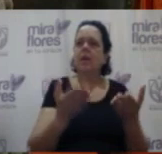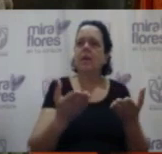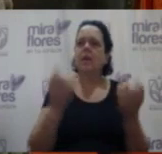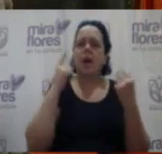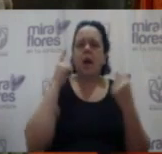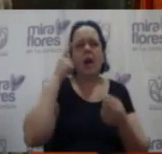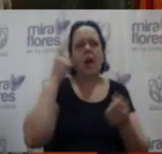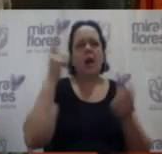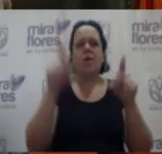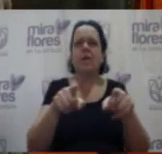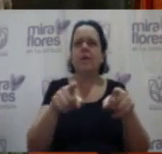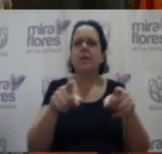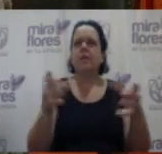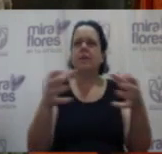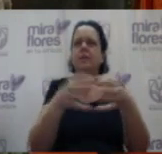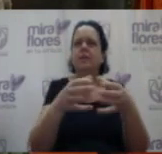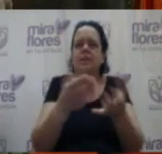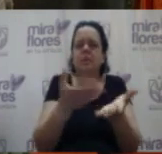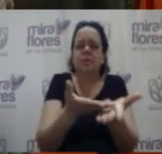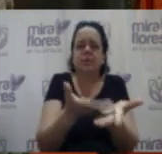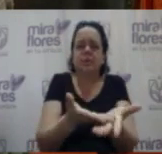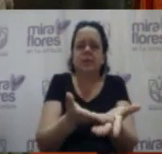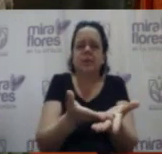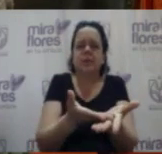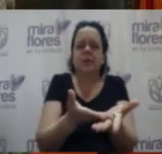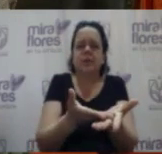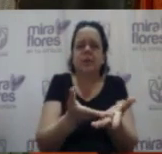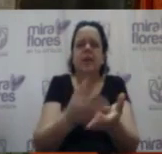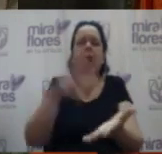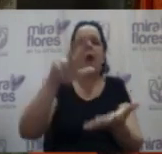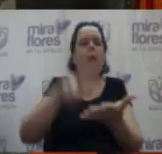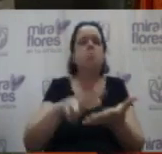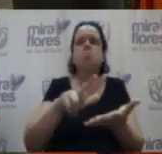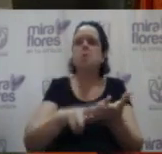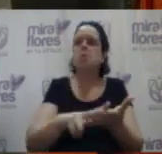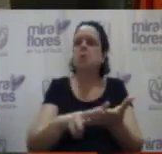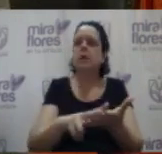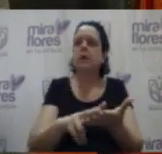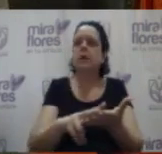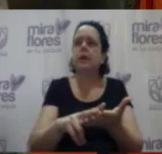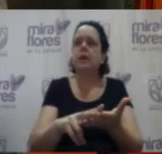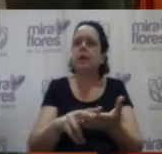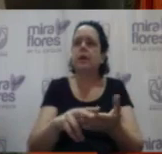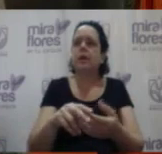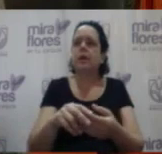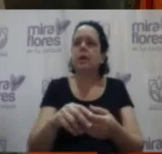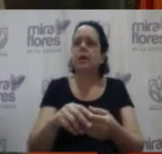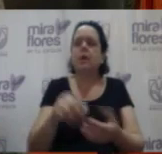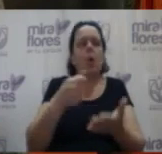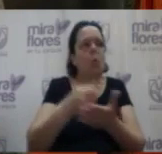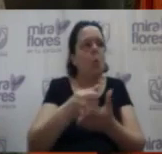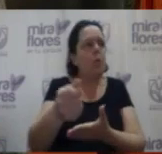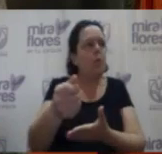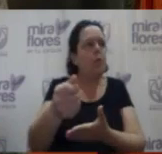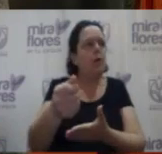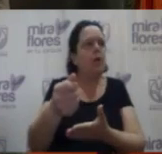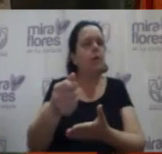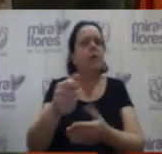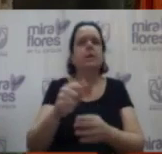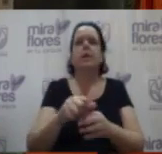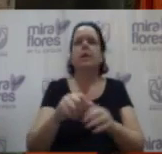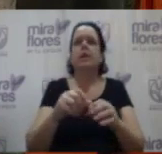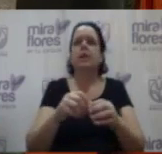consejo en la que se está proponiendo se está proponiendo aprobar compra de